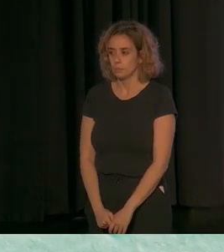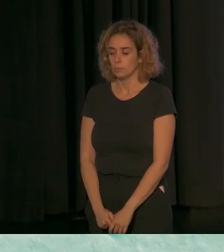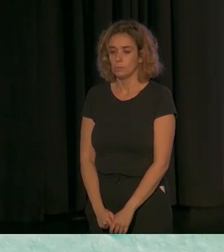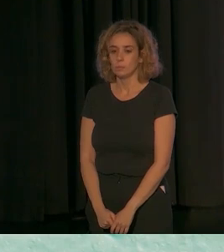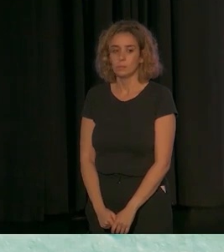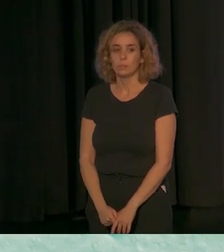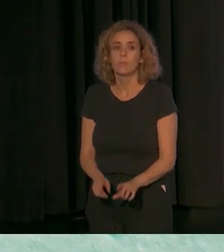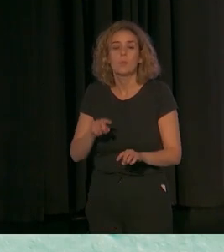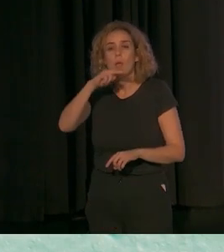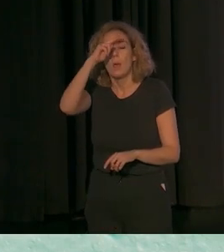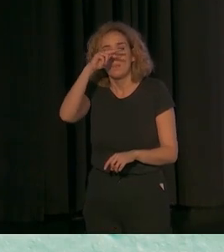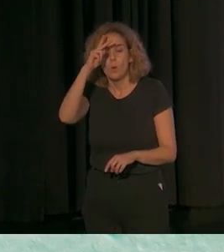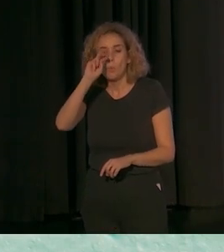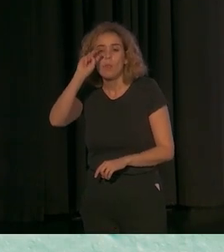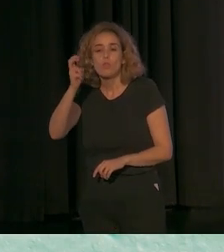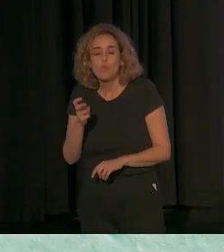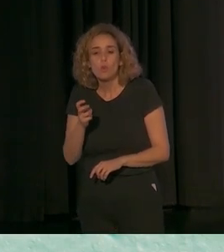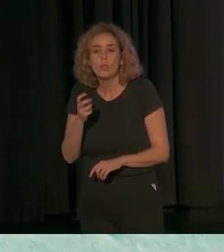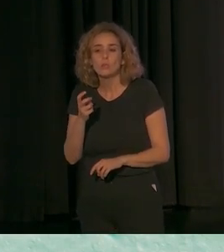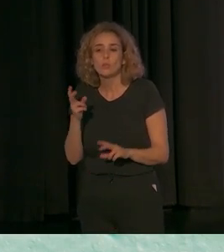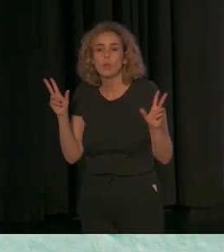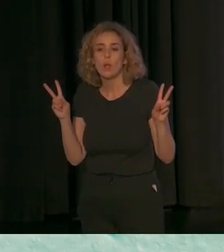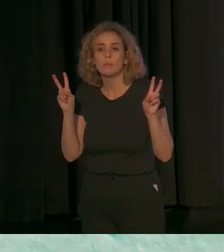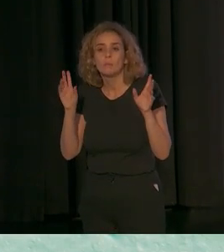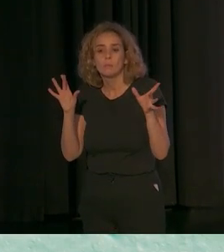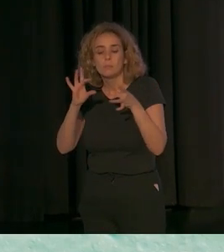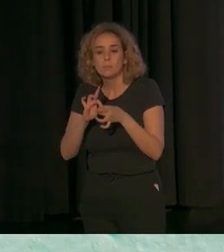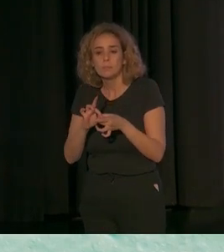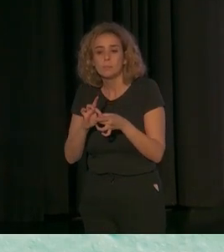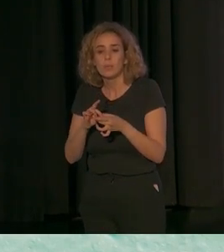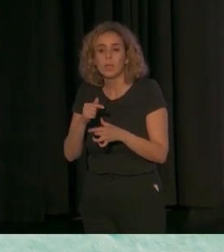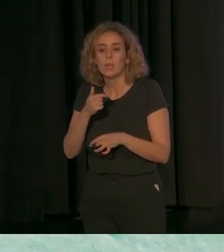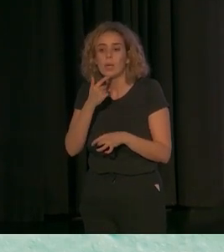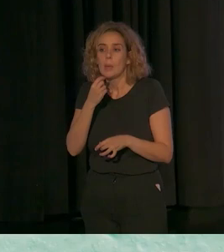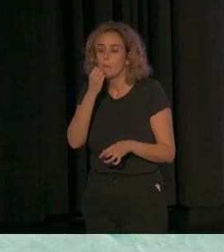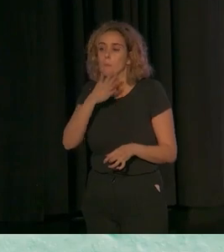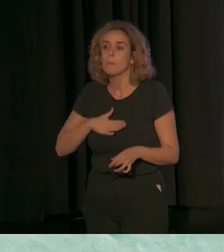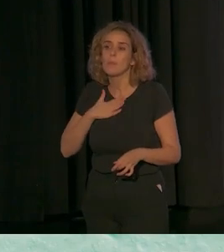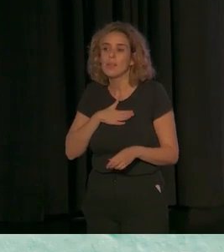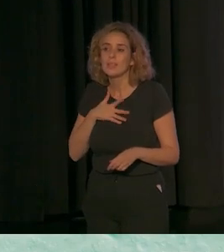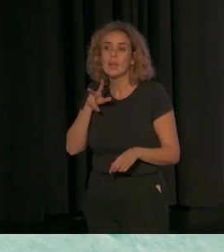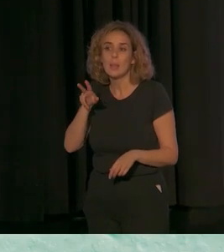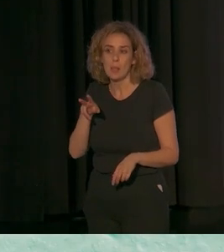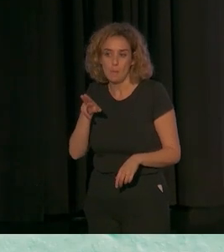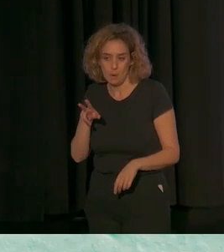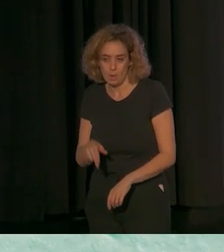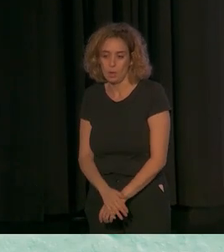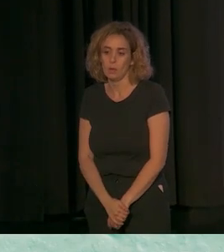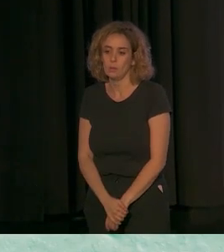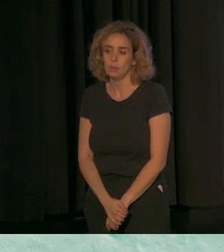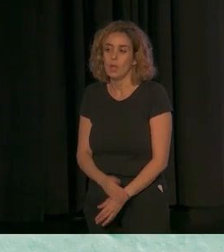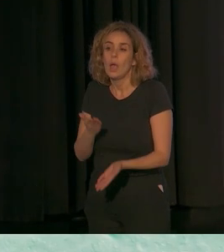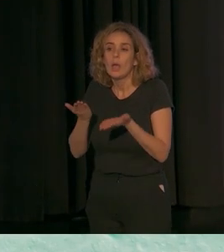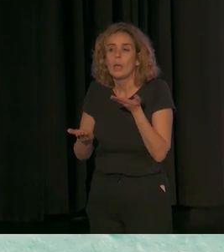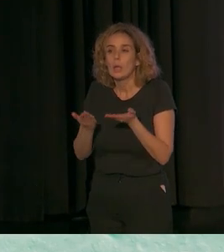Otra de las preocupaciones tiene que ver en lo que podríamos decir el bienestar de la pareja, en el